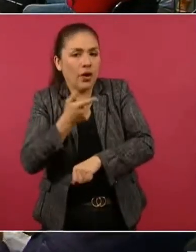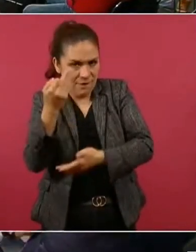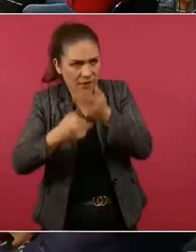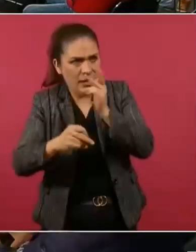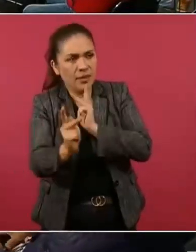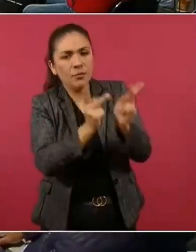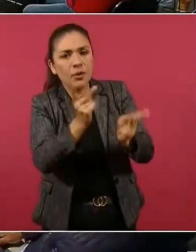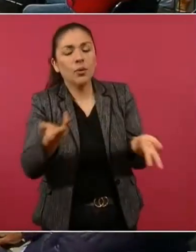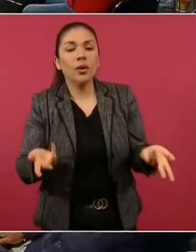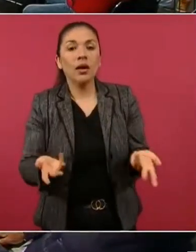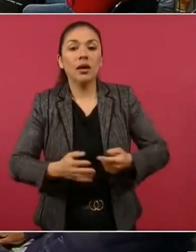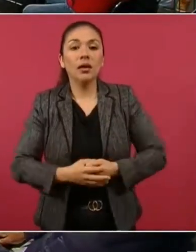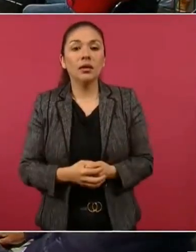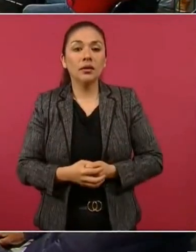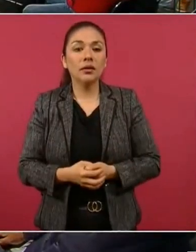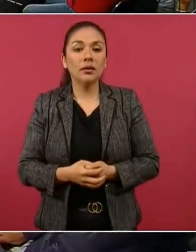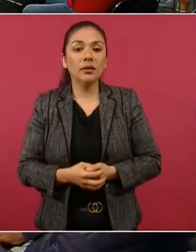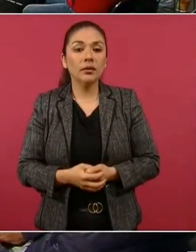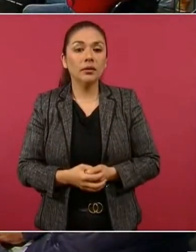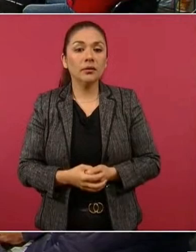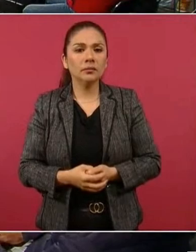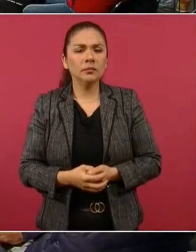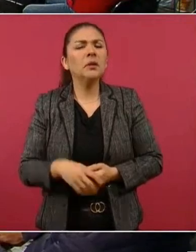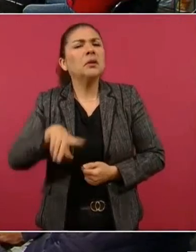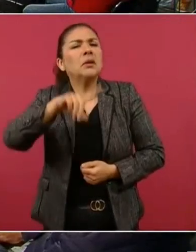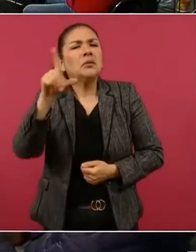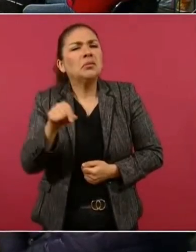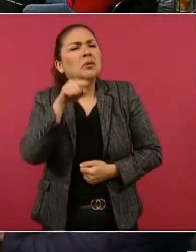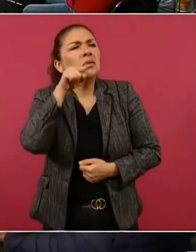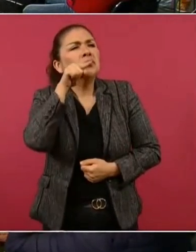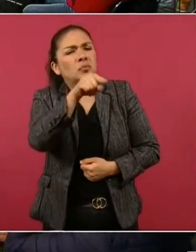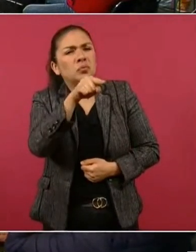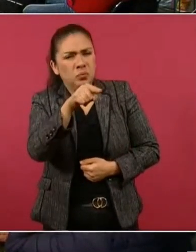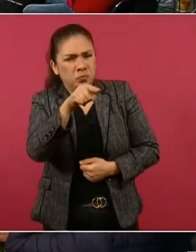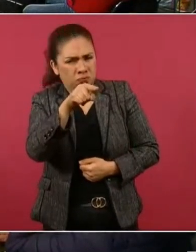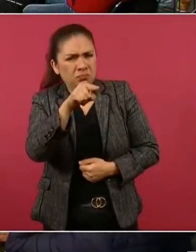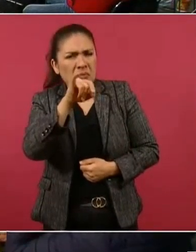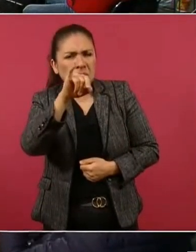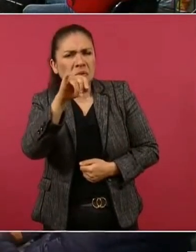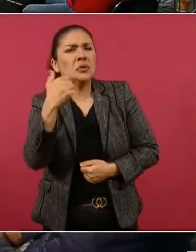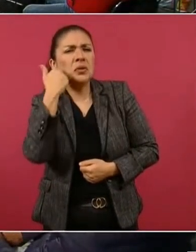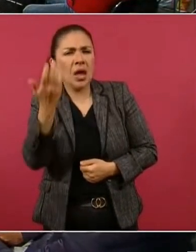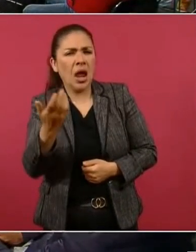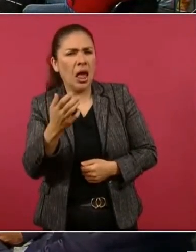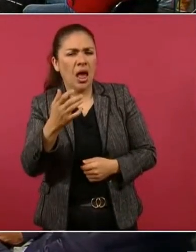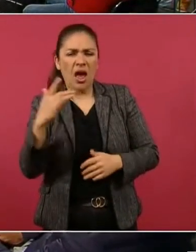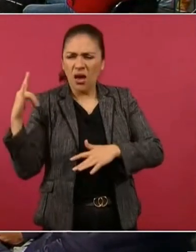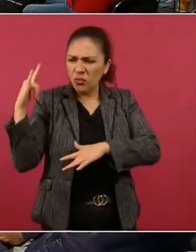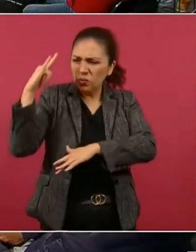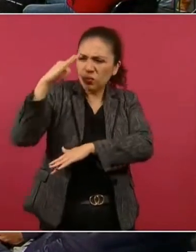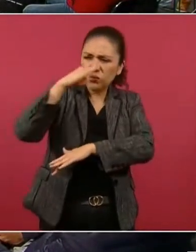Y además, ¿cómo ganas a hacer un avión especial,